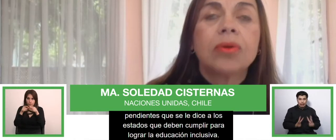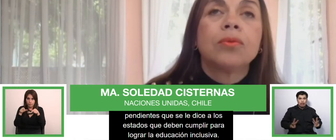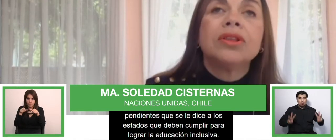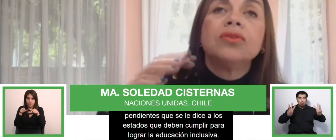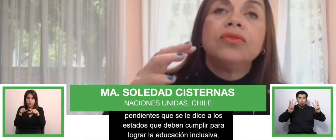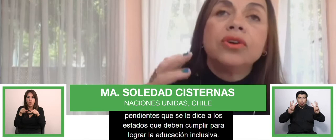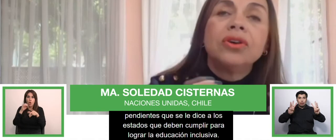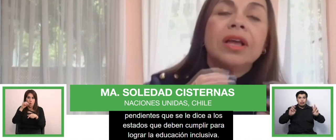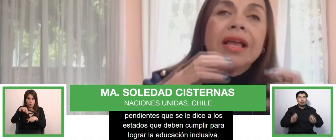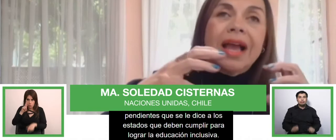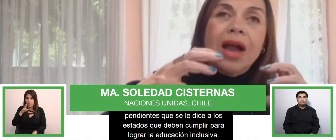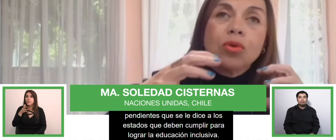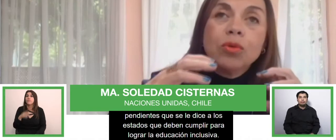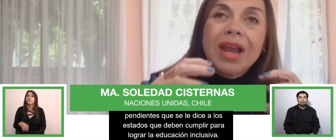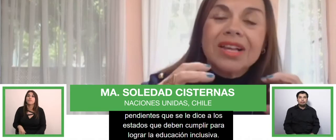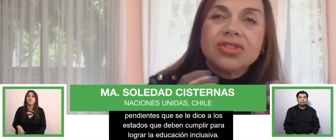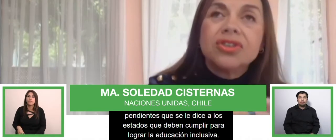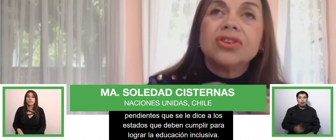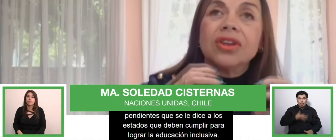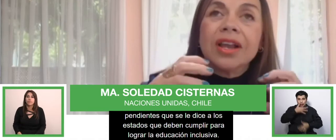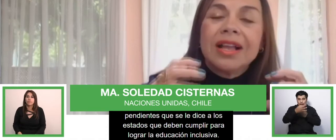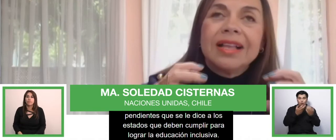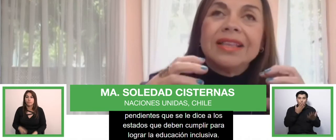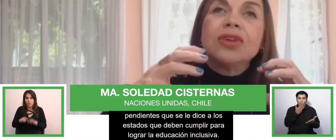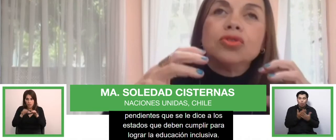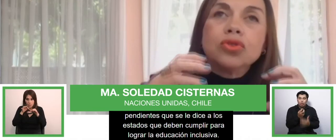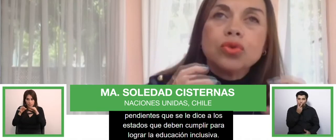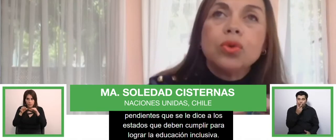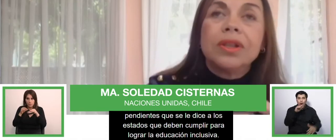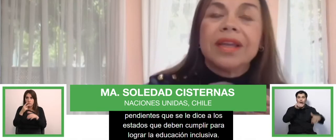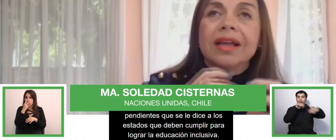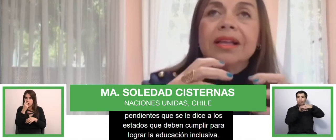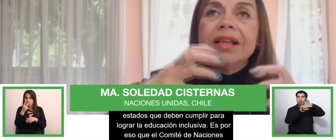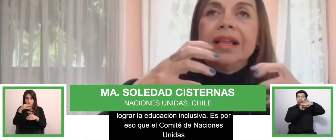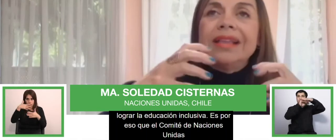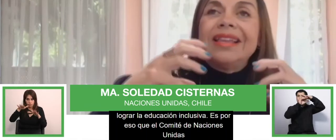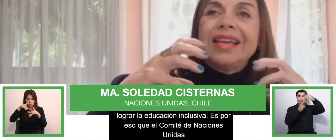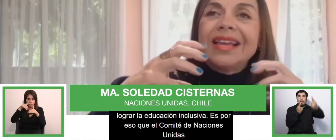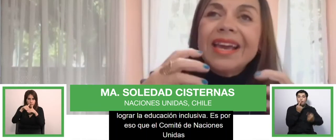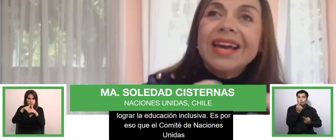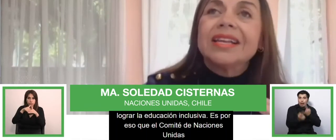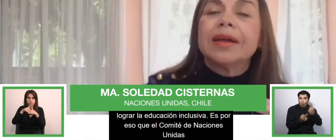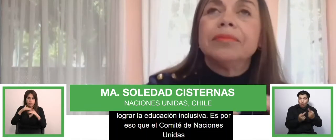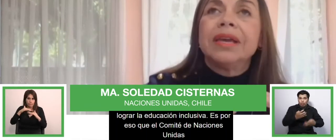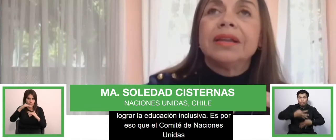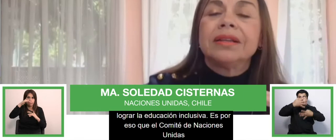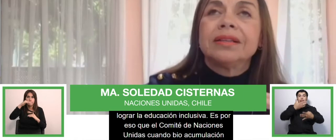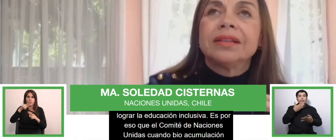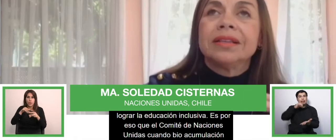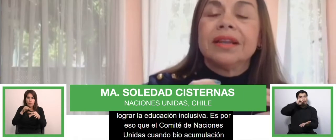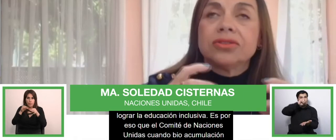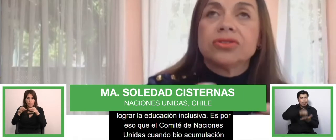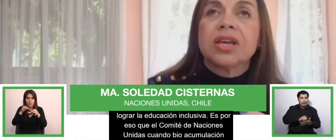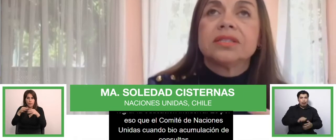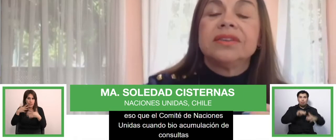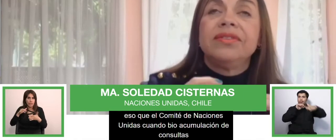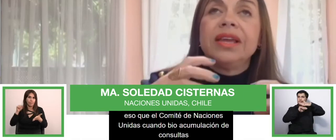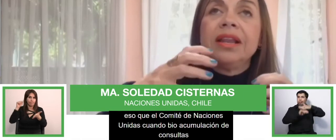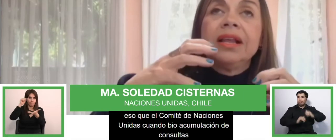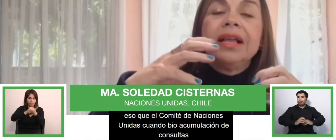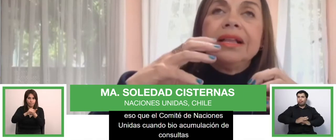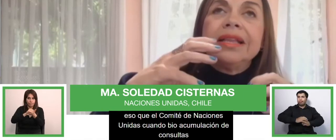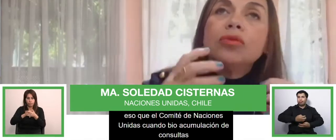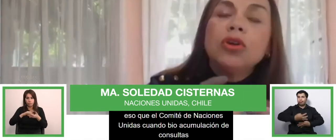Unidas, cuando vio acumulación de consultas, de quejas también de la sociedad